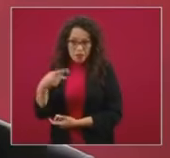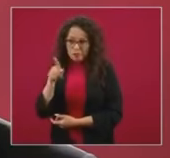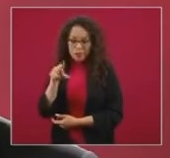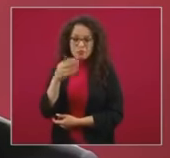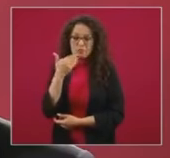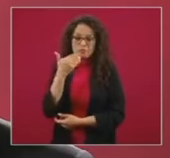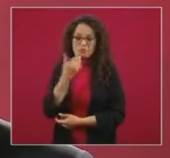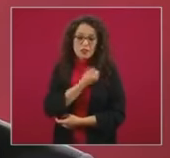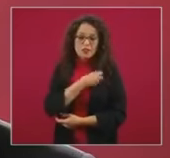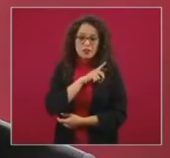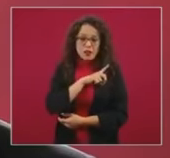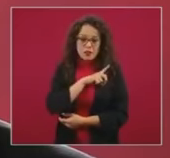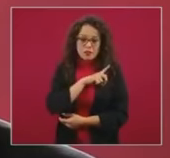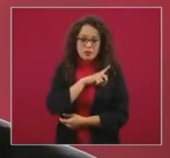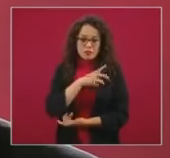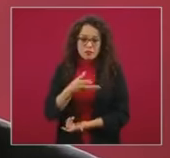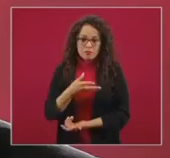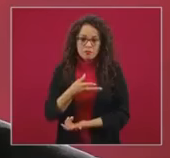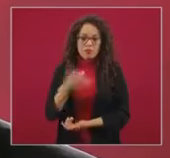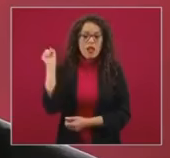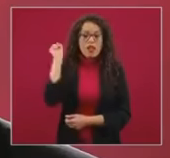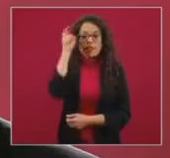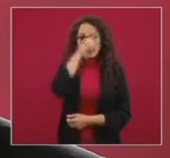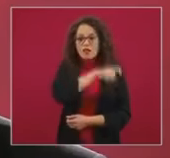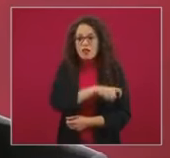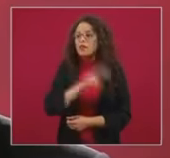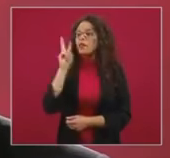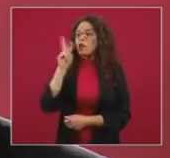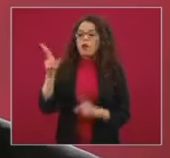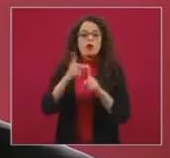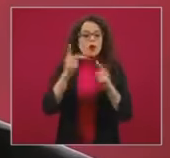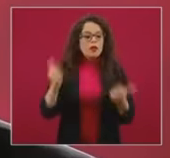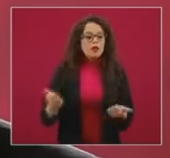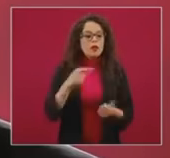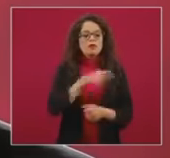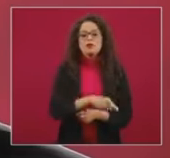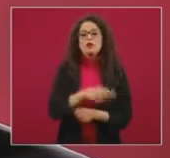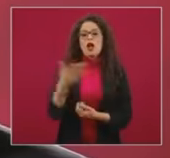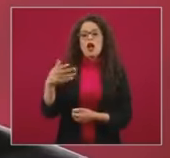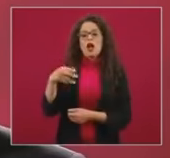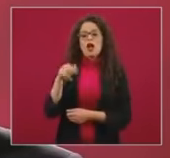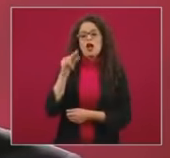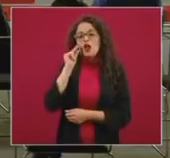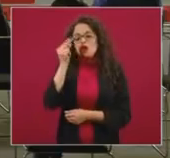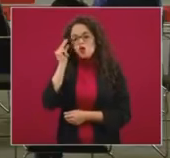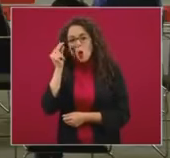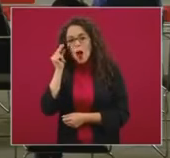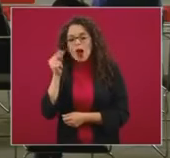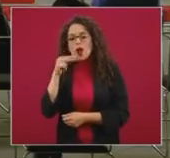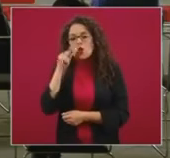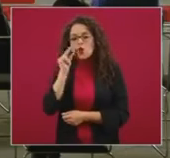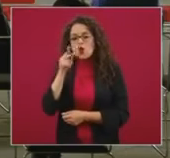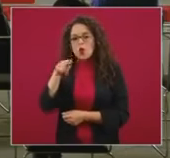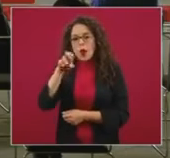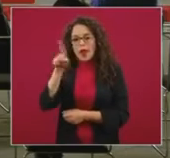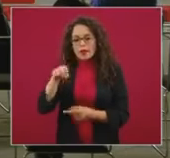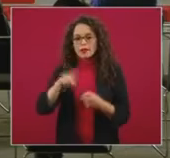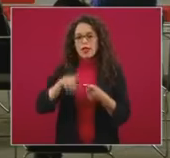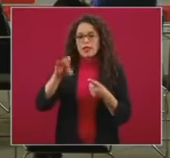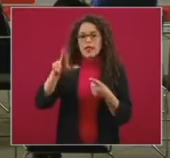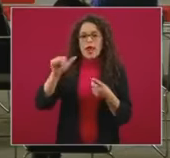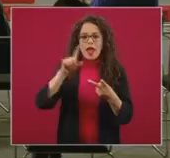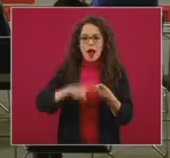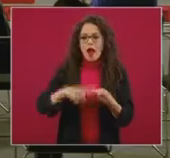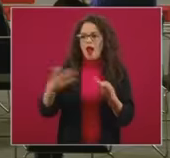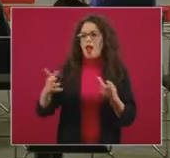frutas frescas, verduras frescas, cereales, nueces, y diversos elementos que sí son